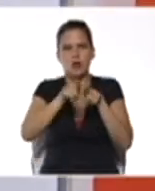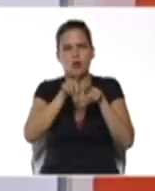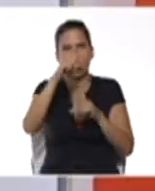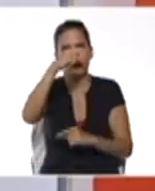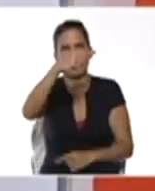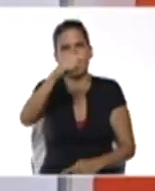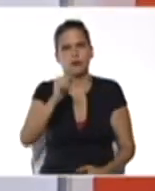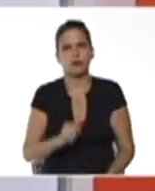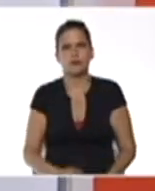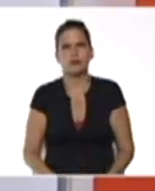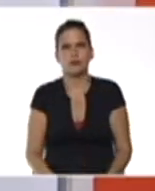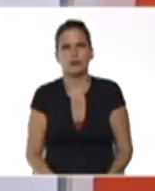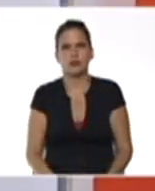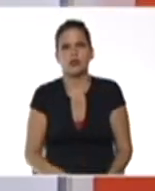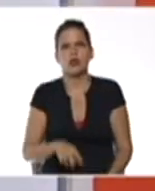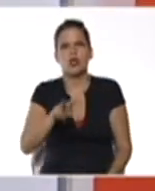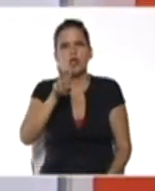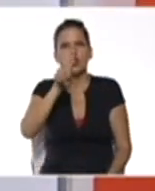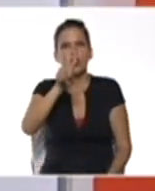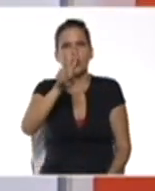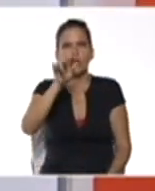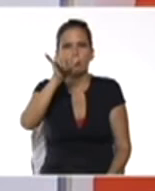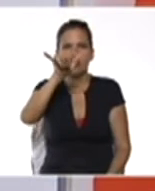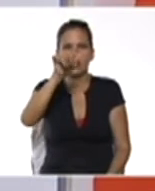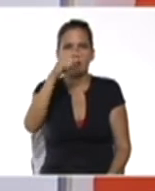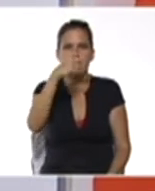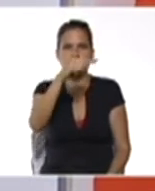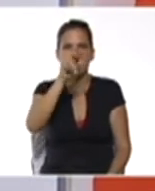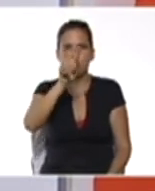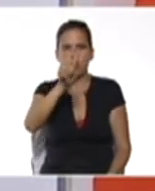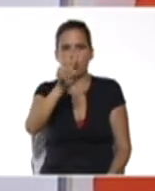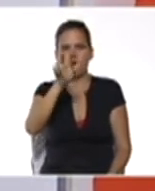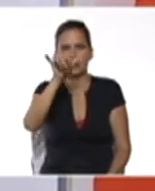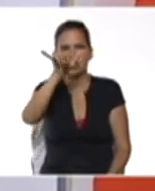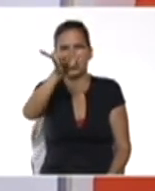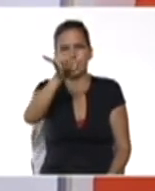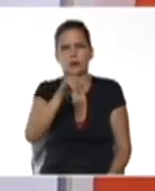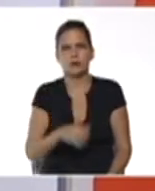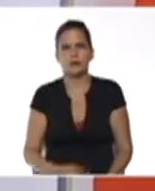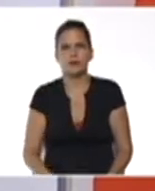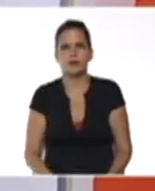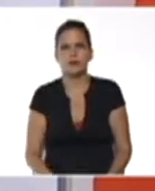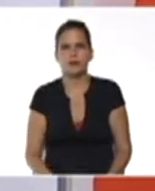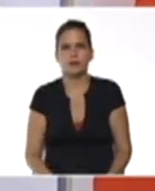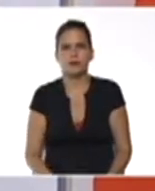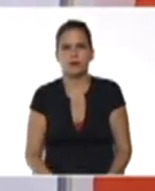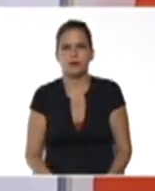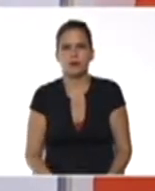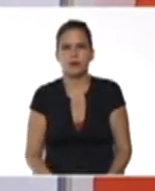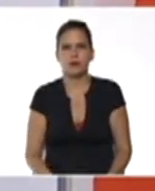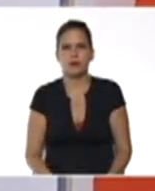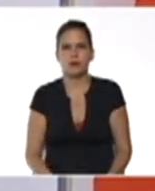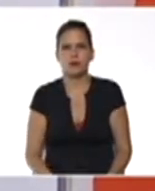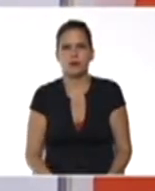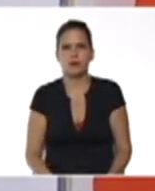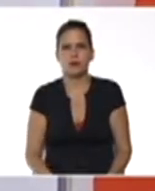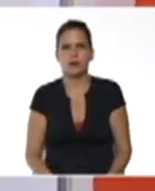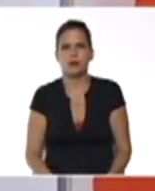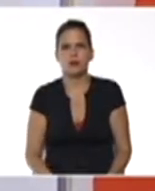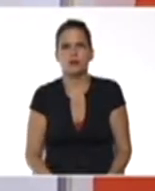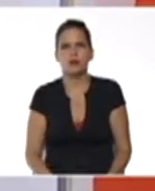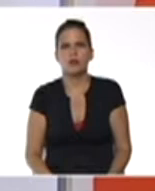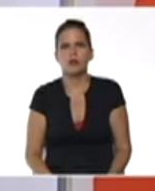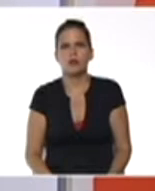Menos por y, 2 por y. Y en el otro miembro. Menos por más, menos.